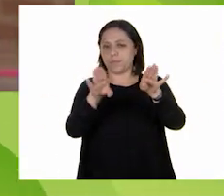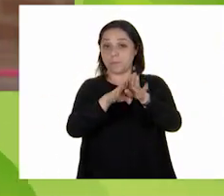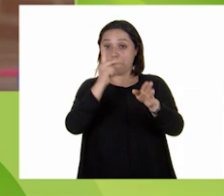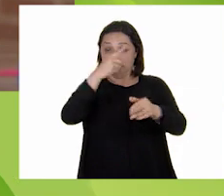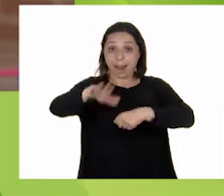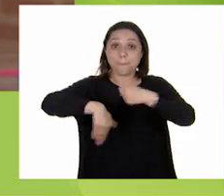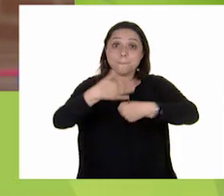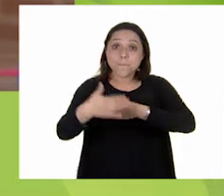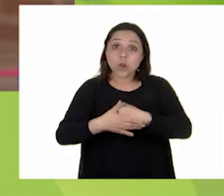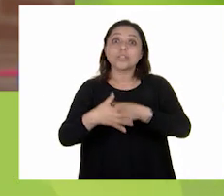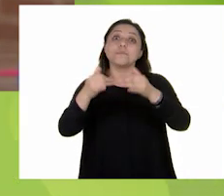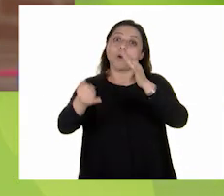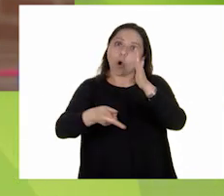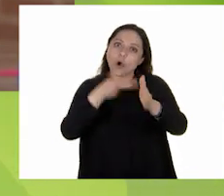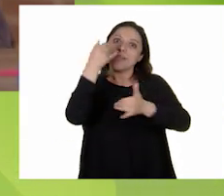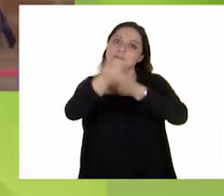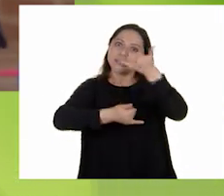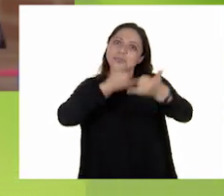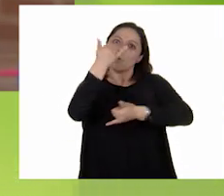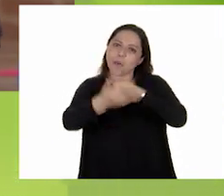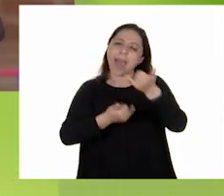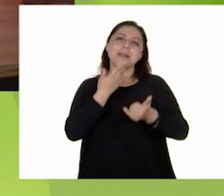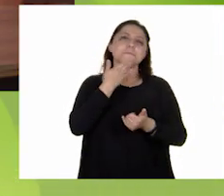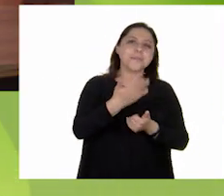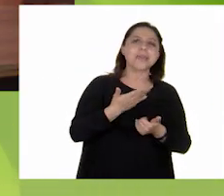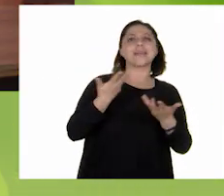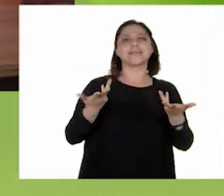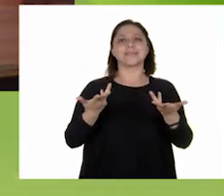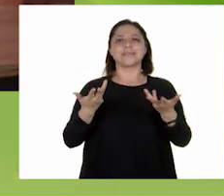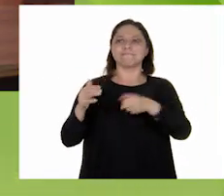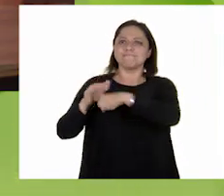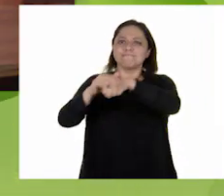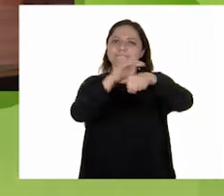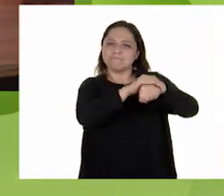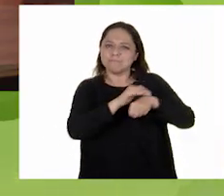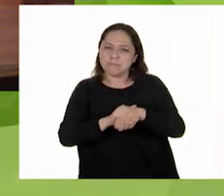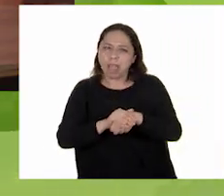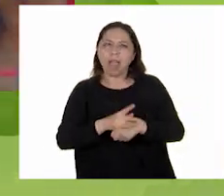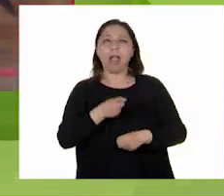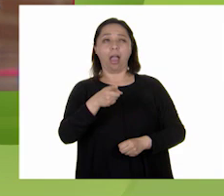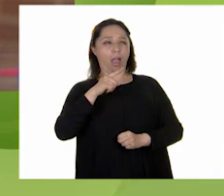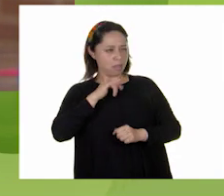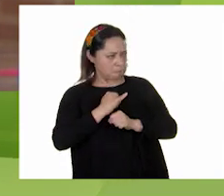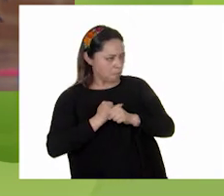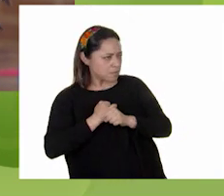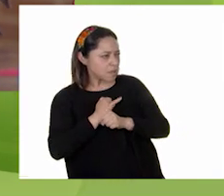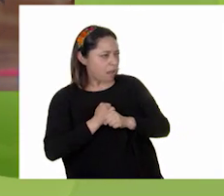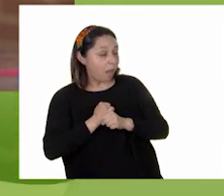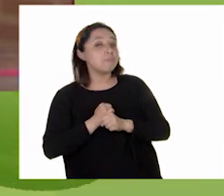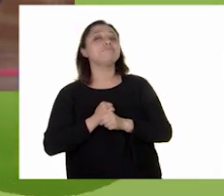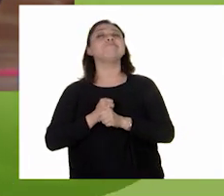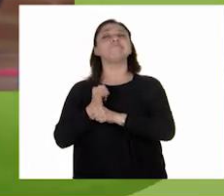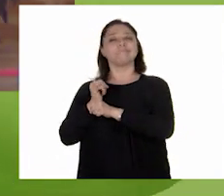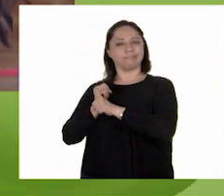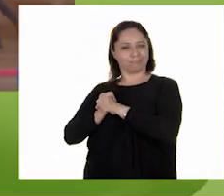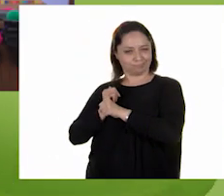jugar con nuestras amigas y amigos de forma segura. ¿Con qué investigar, eh? ¡Investigar!